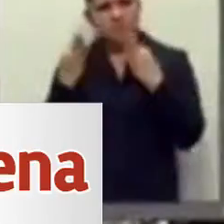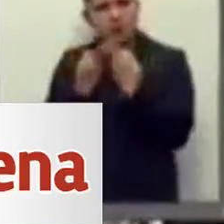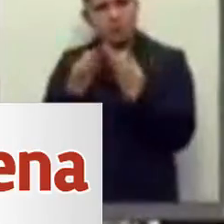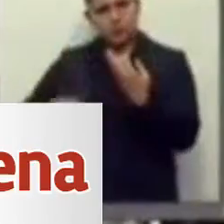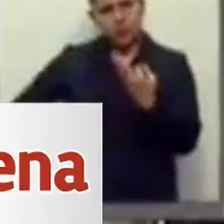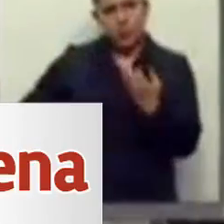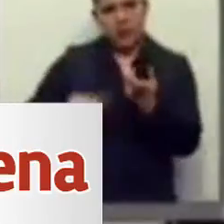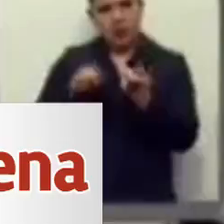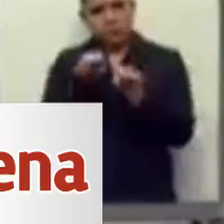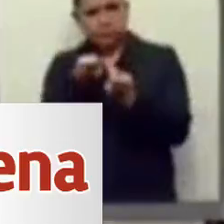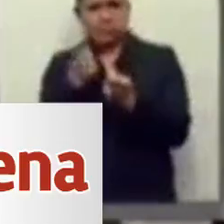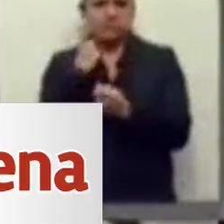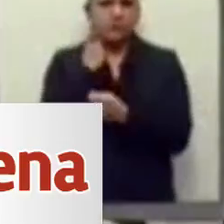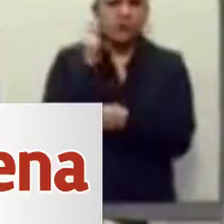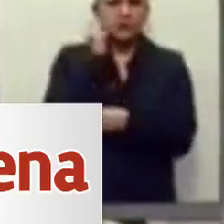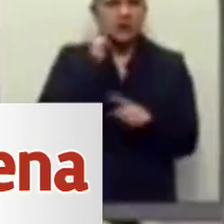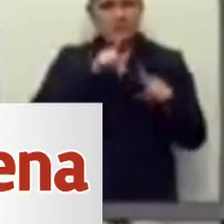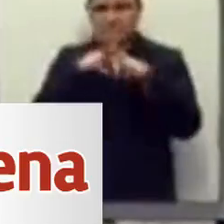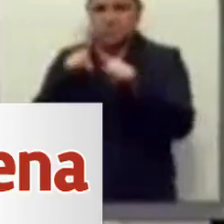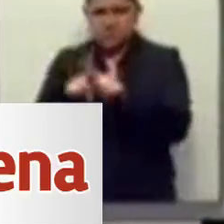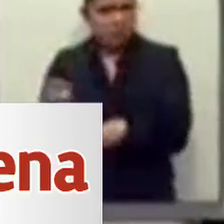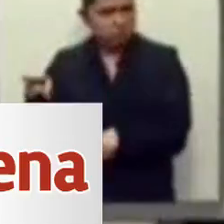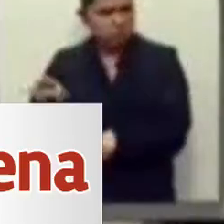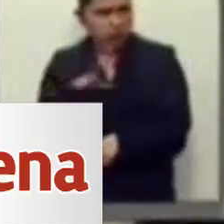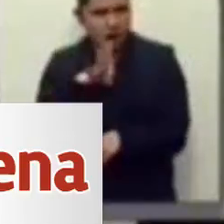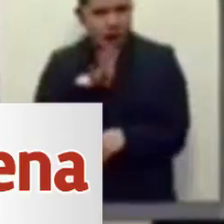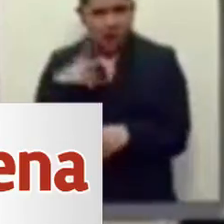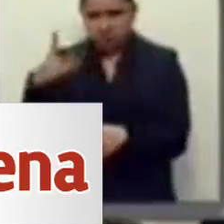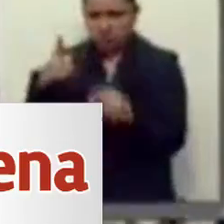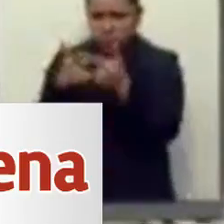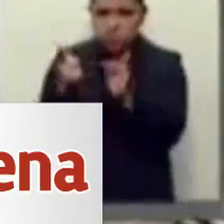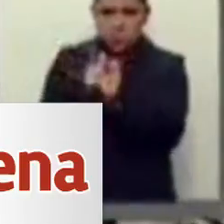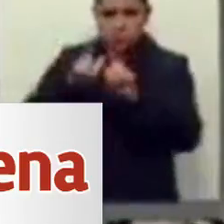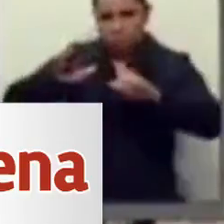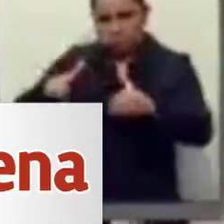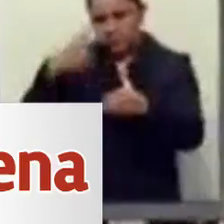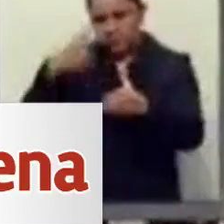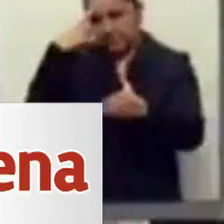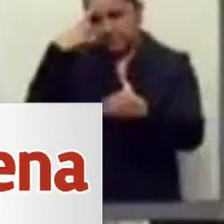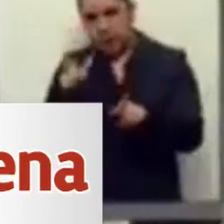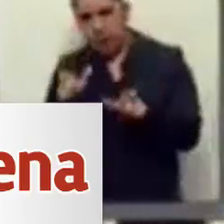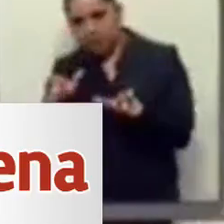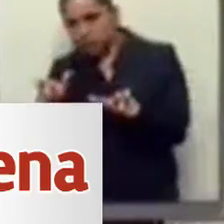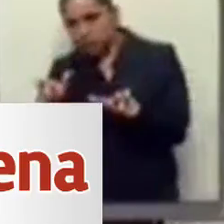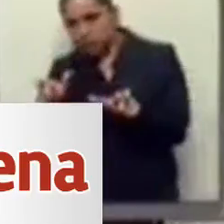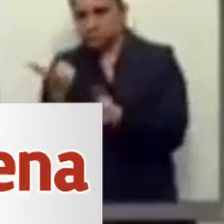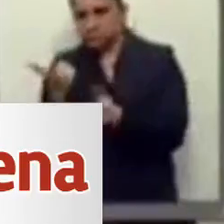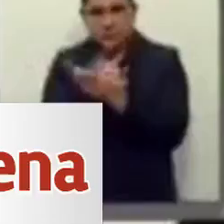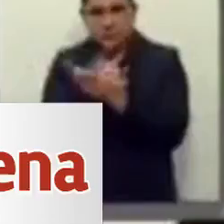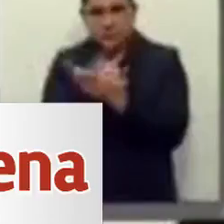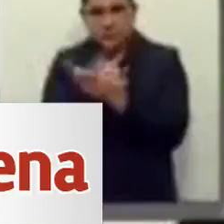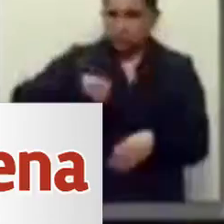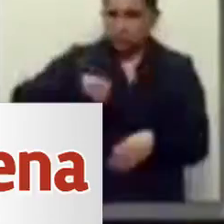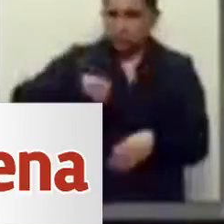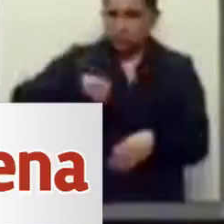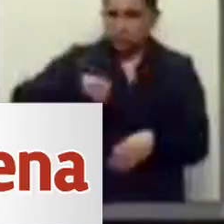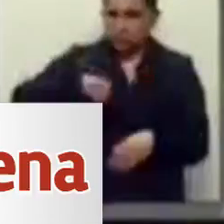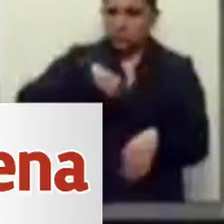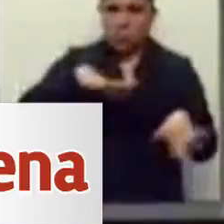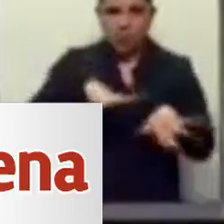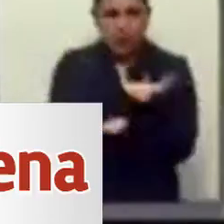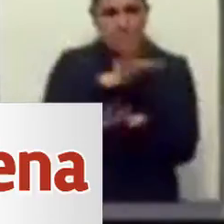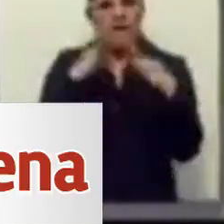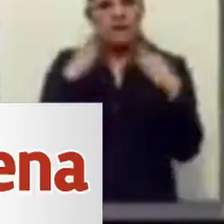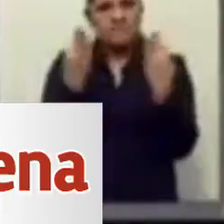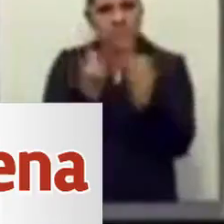cambiar la manera en que este Congreso procesa y genera información útil